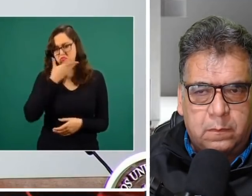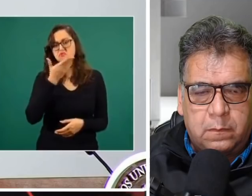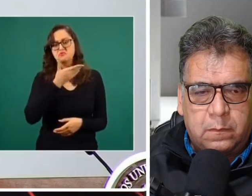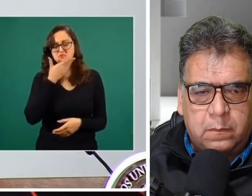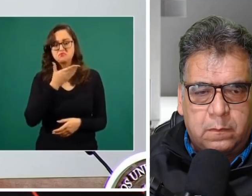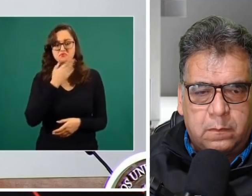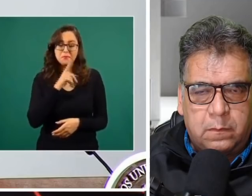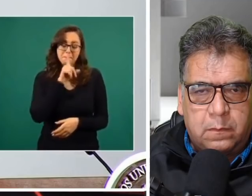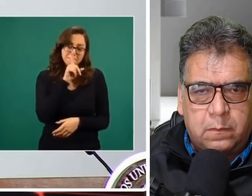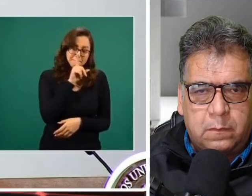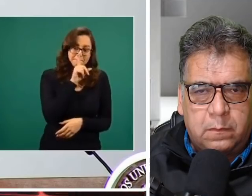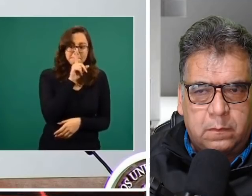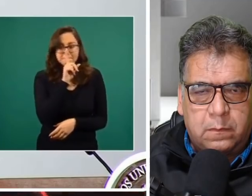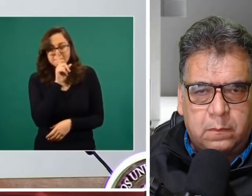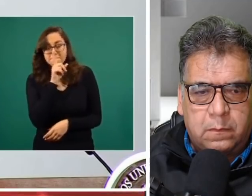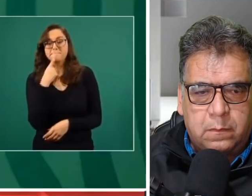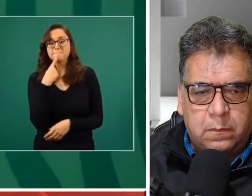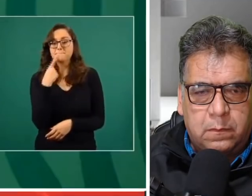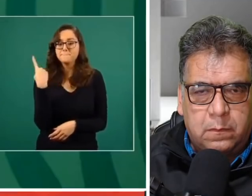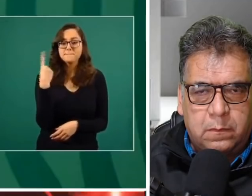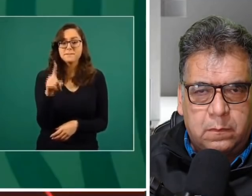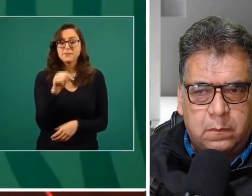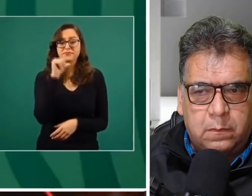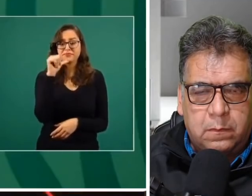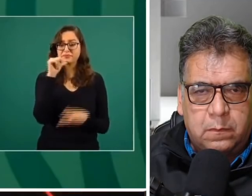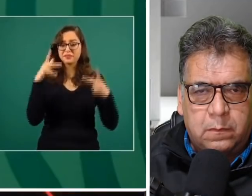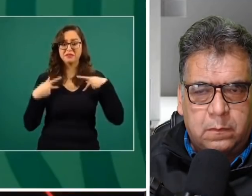la gente no lo sabía